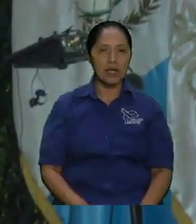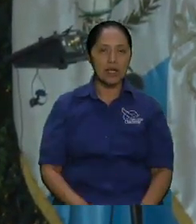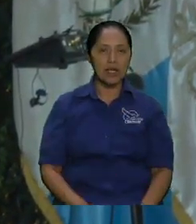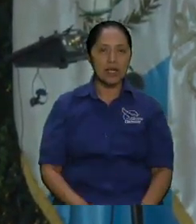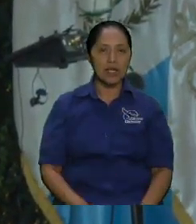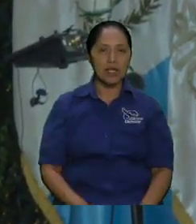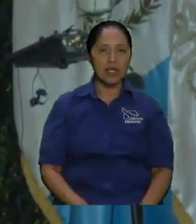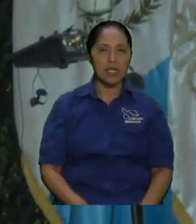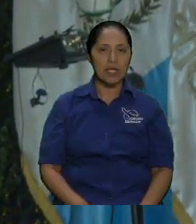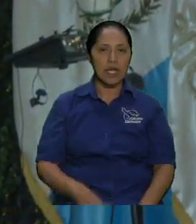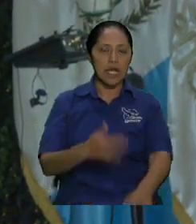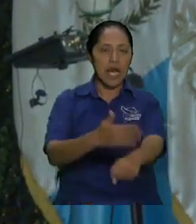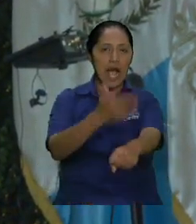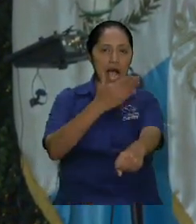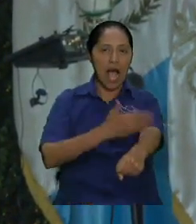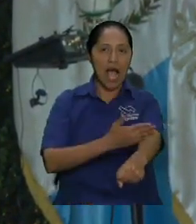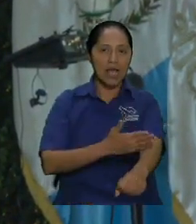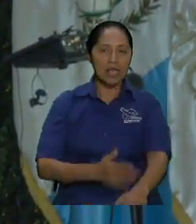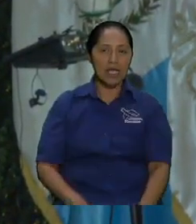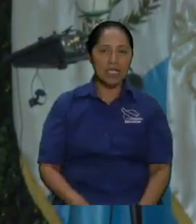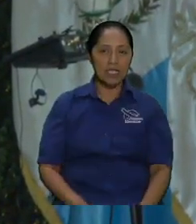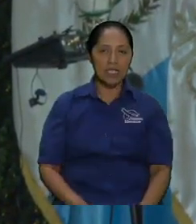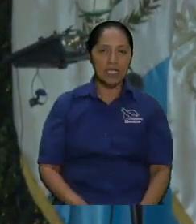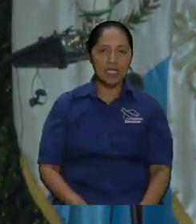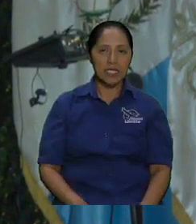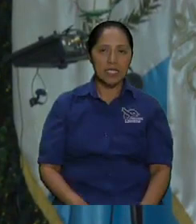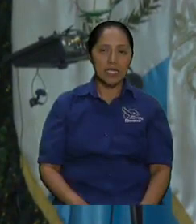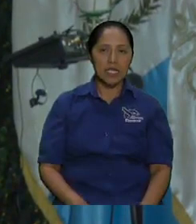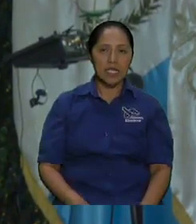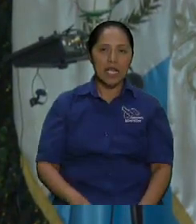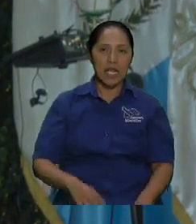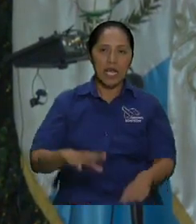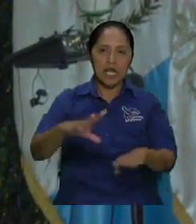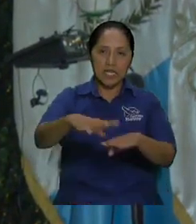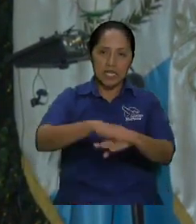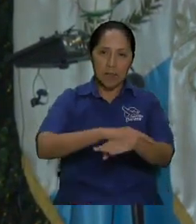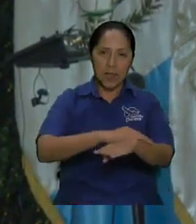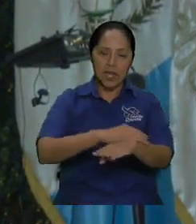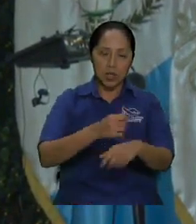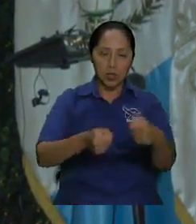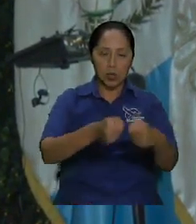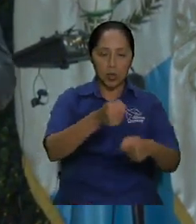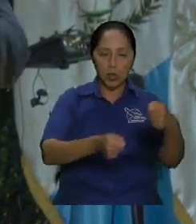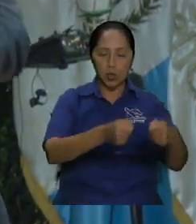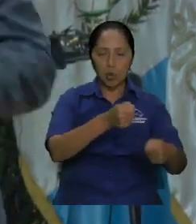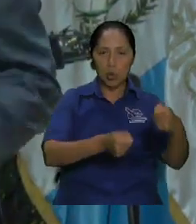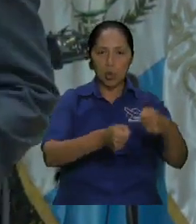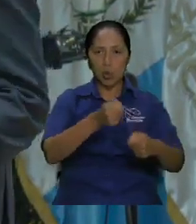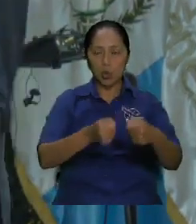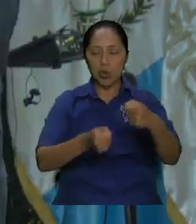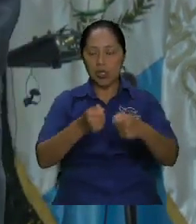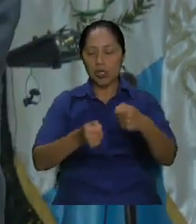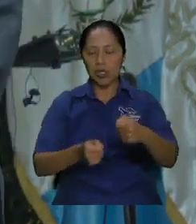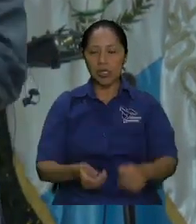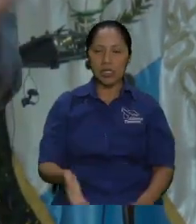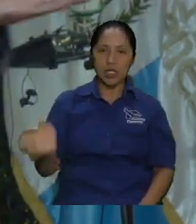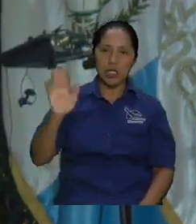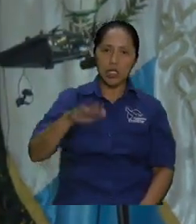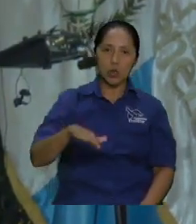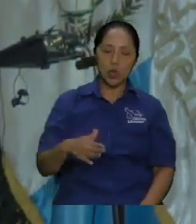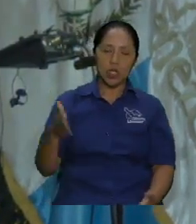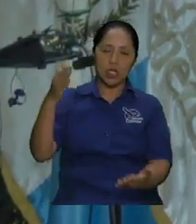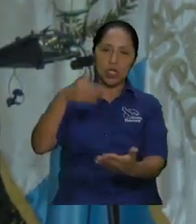las ocho entraba a la oficina a las siete y media me estaba echando un milus todos los días ya llegaba a la oficina ahí estaba mi jefe ahí estaba